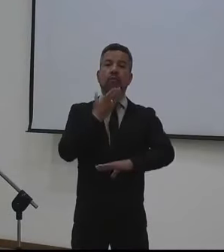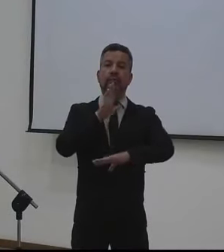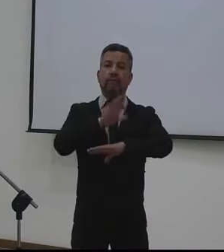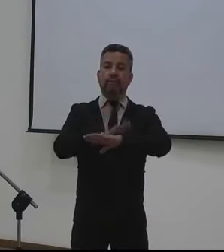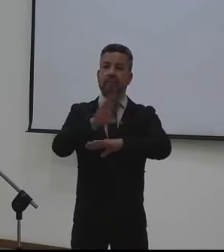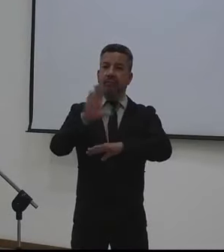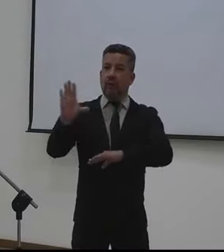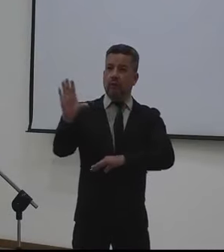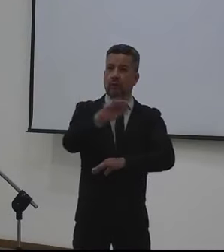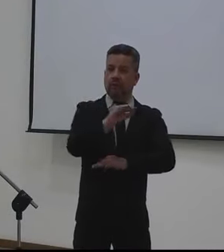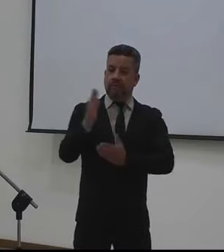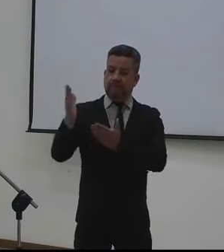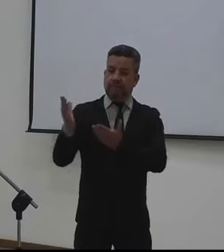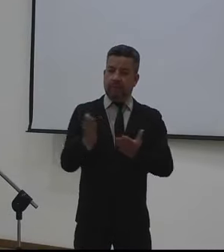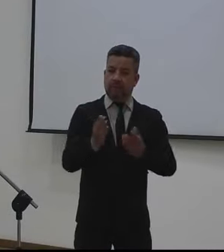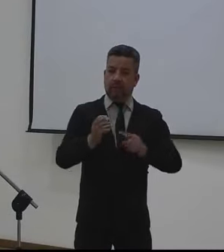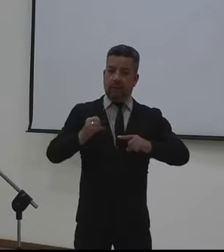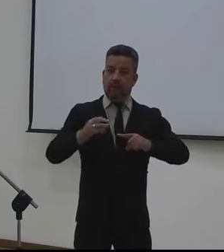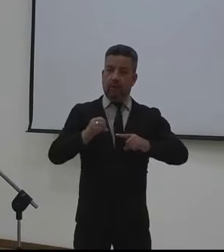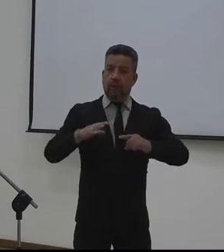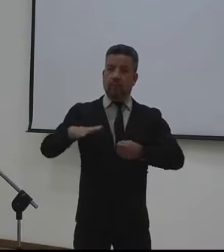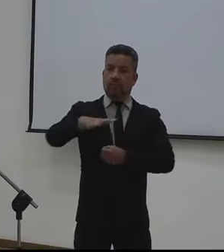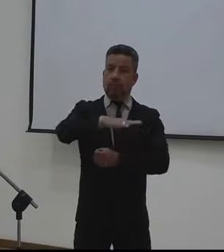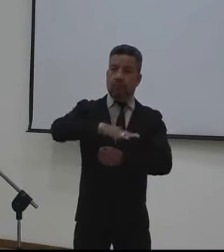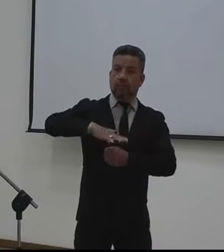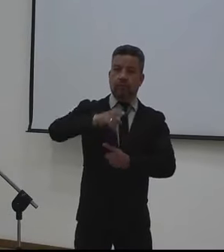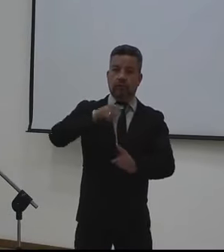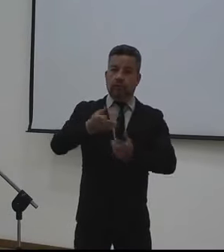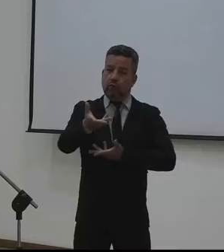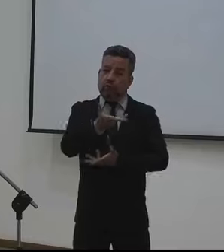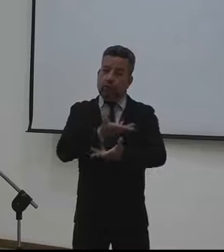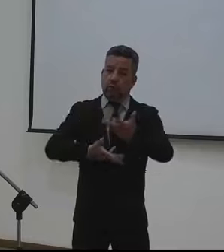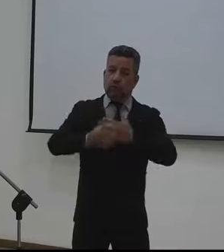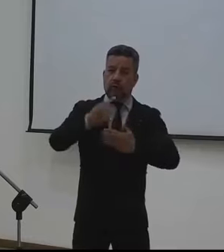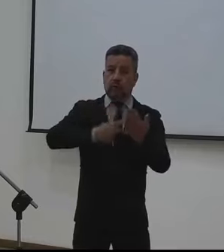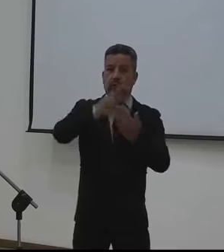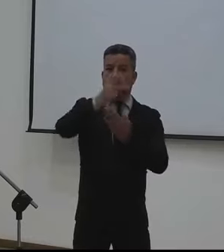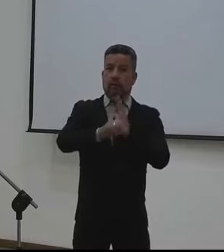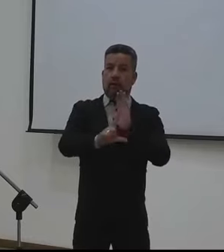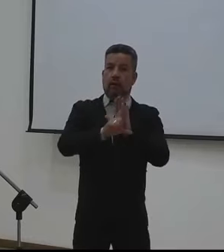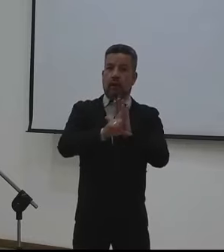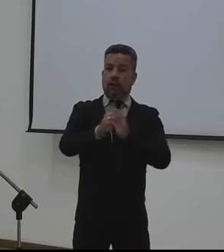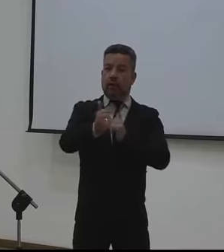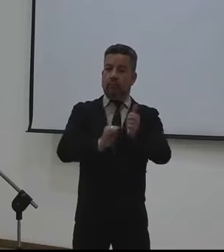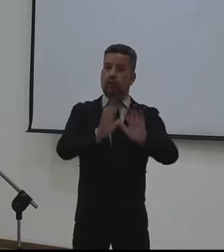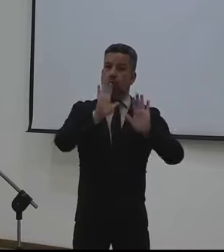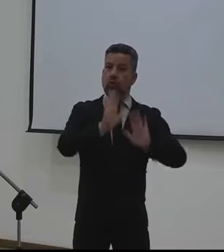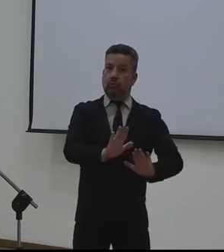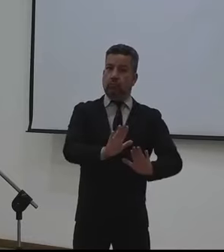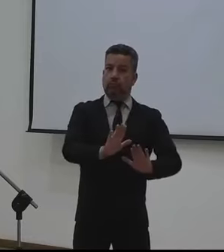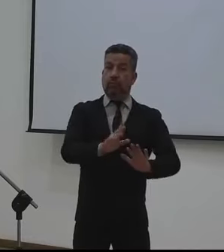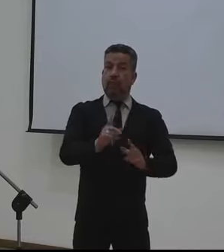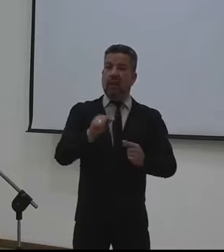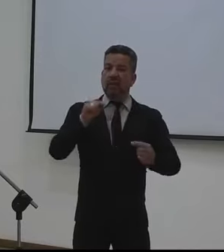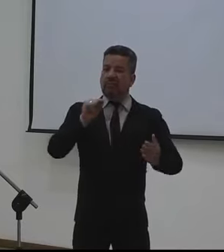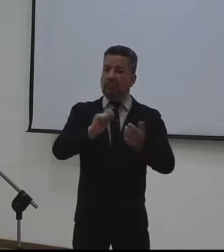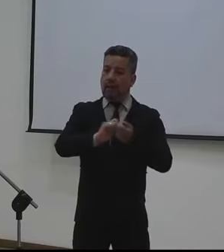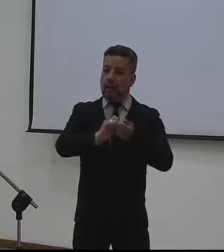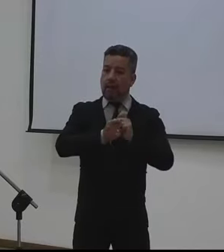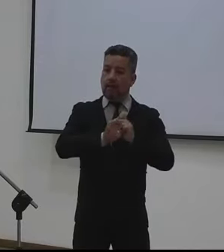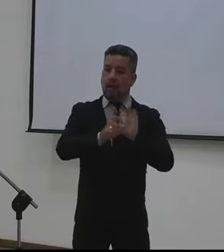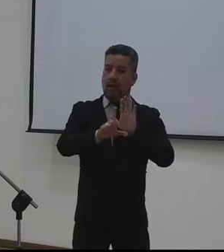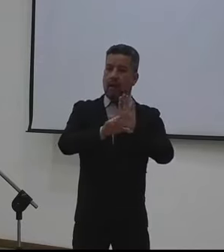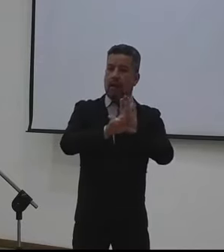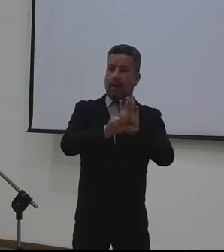Muy buenas tardes para todos y bienvenidos al Foro Regional para la Socialización del Proyecto de Ley del Deporte, por el cual se